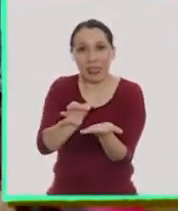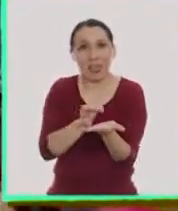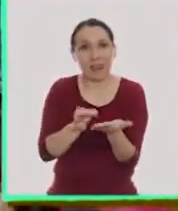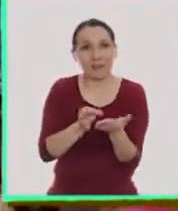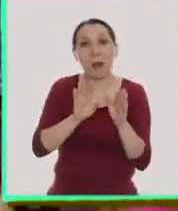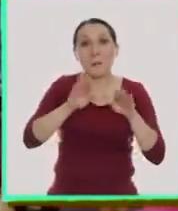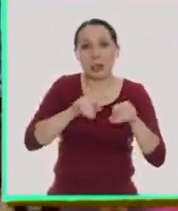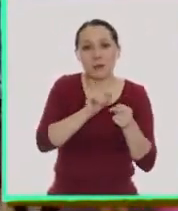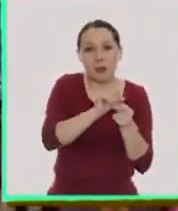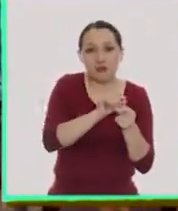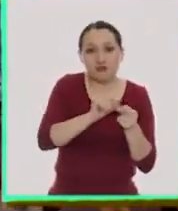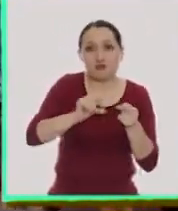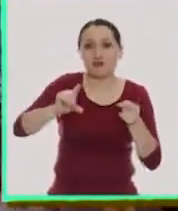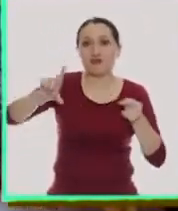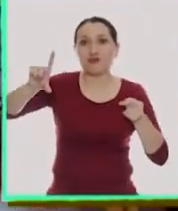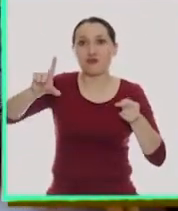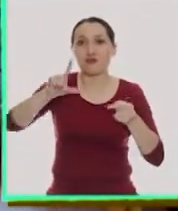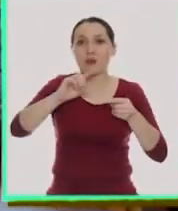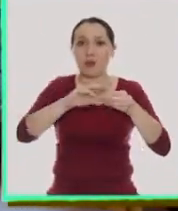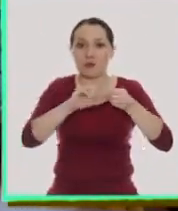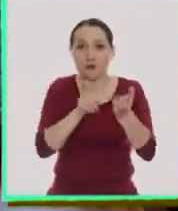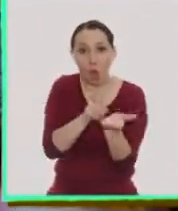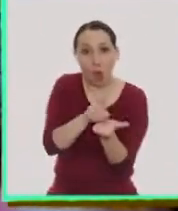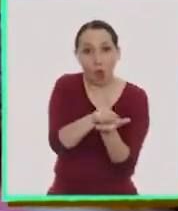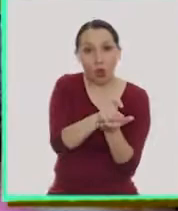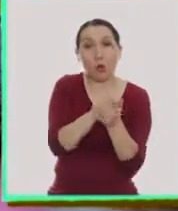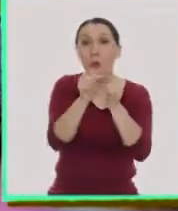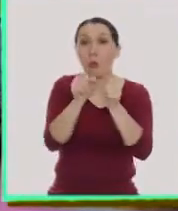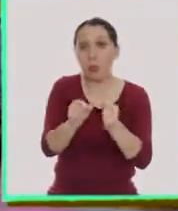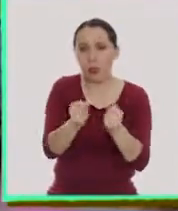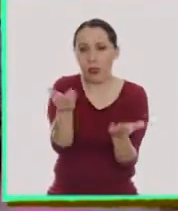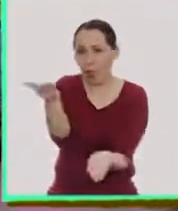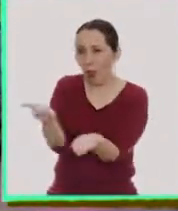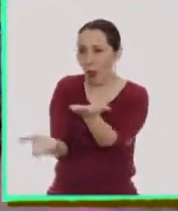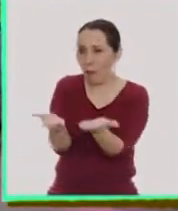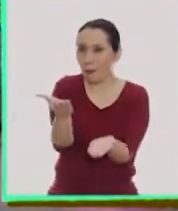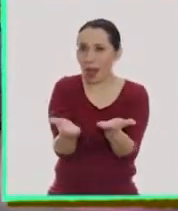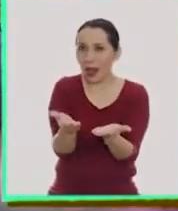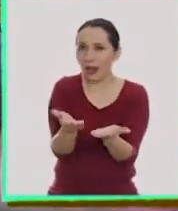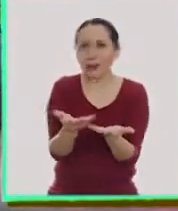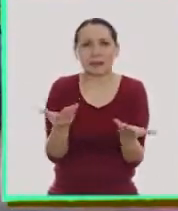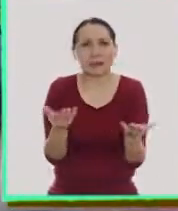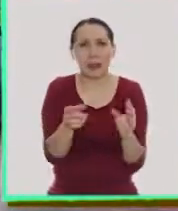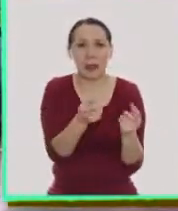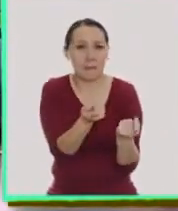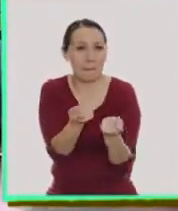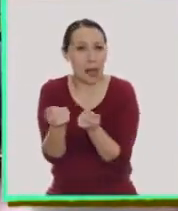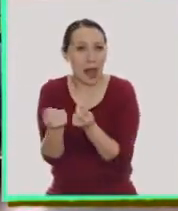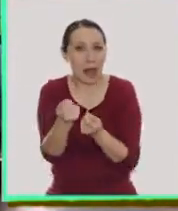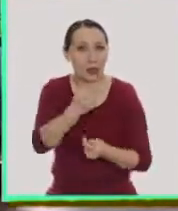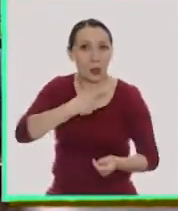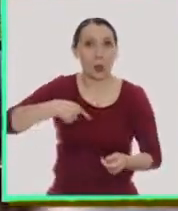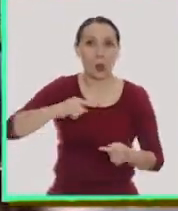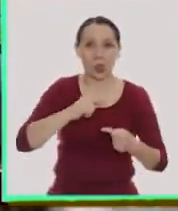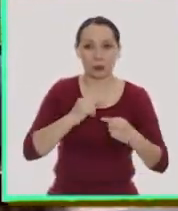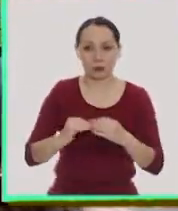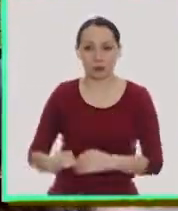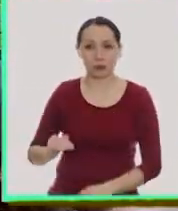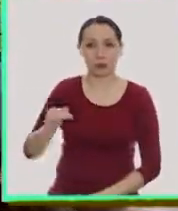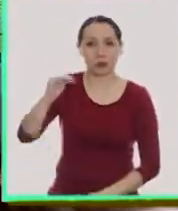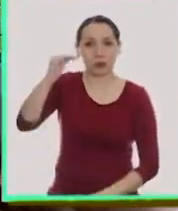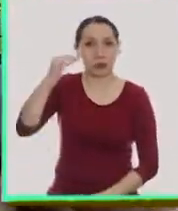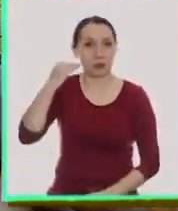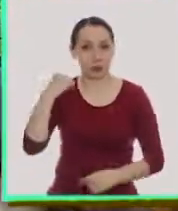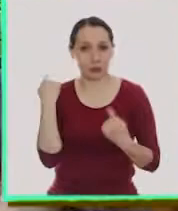dibujar la secuencia de crecimiento de la oruga para que puedan comparar en qué se parecen a nuestro